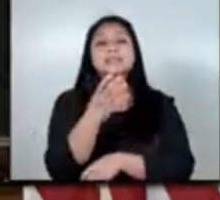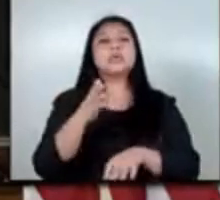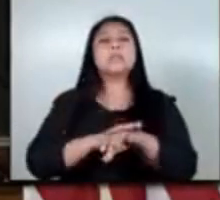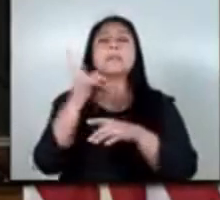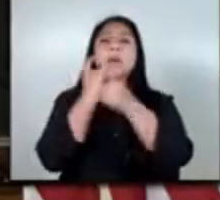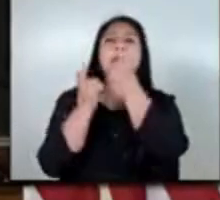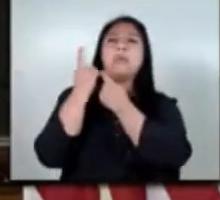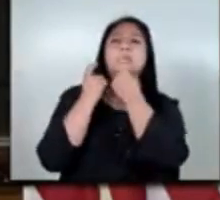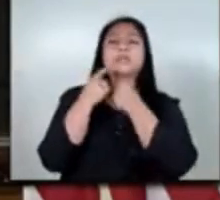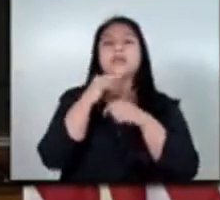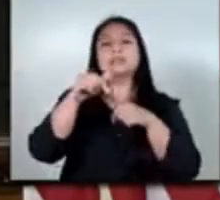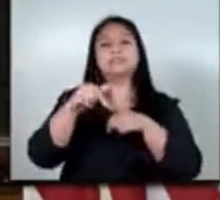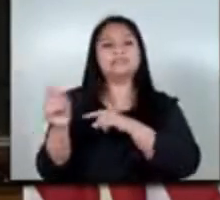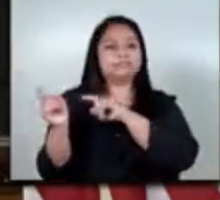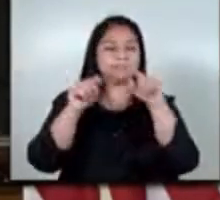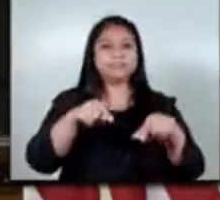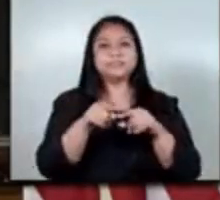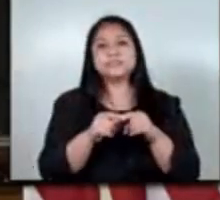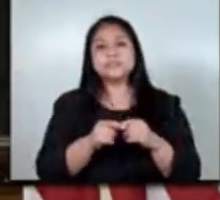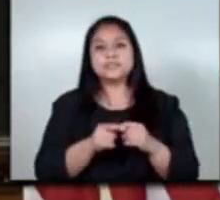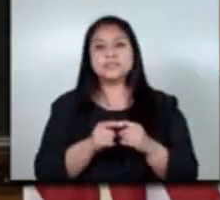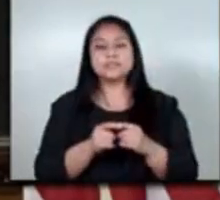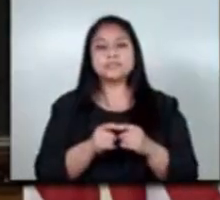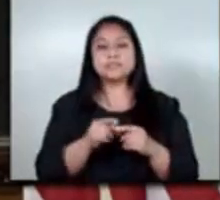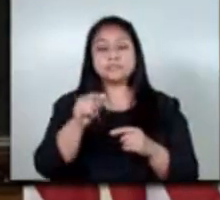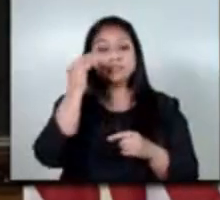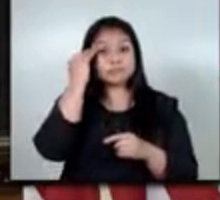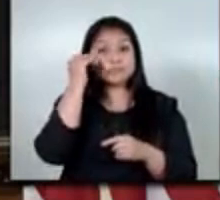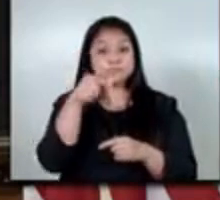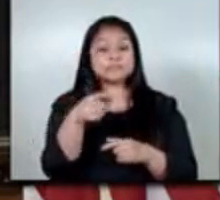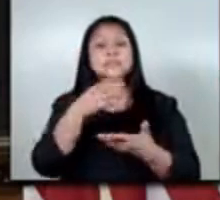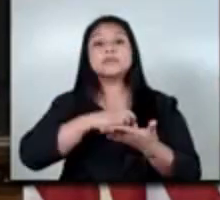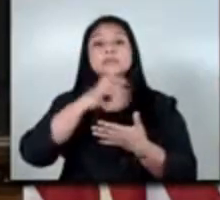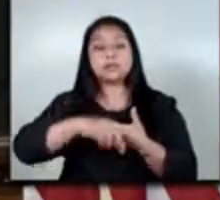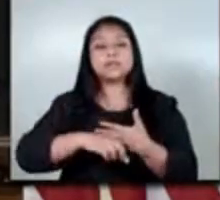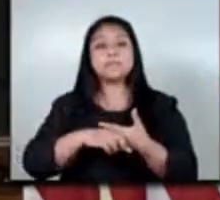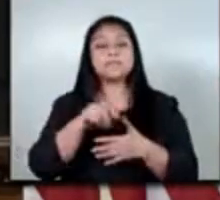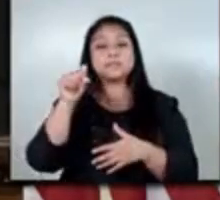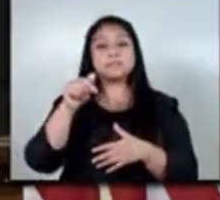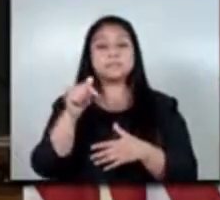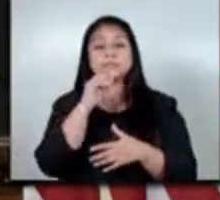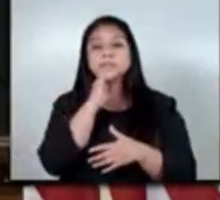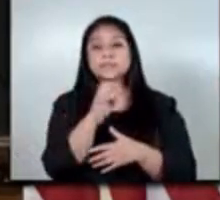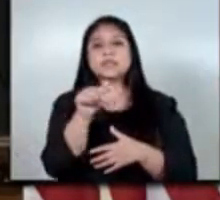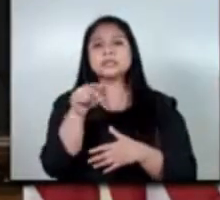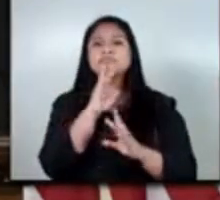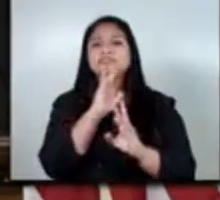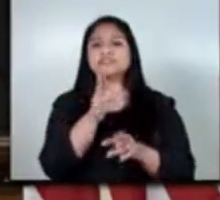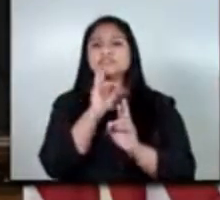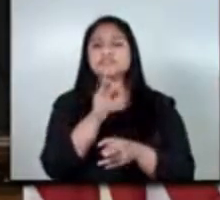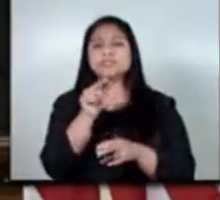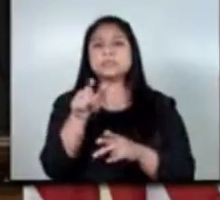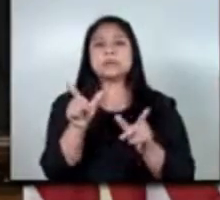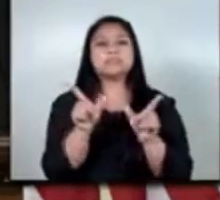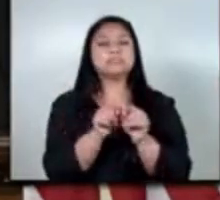pregunta y por lo cual está el día de hoy aquí sabemos que este programa es una una respuesta en el corto